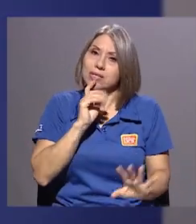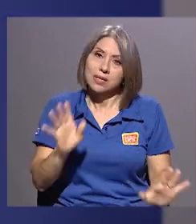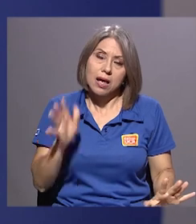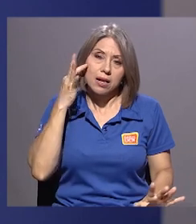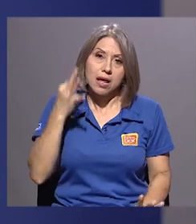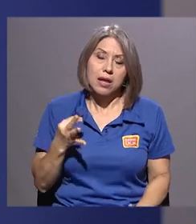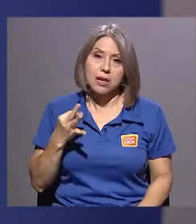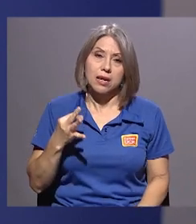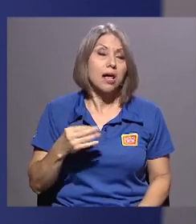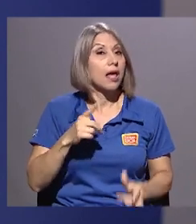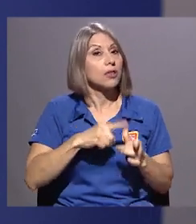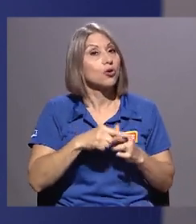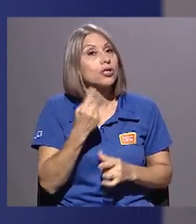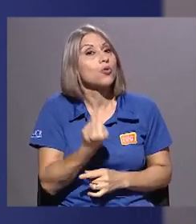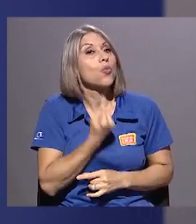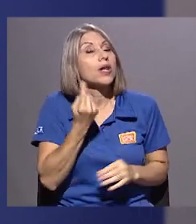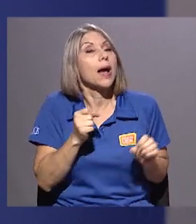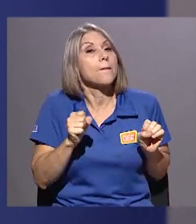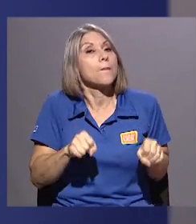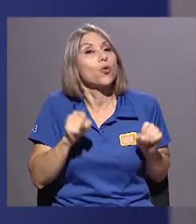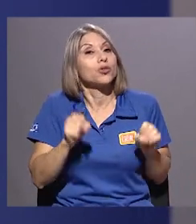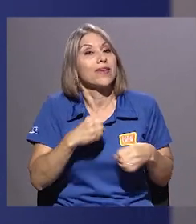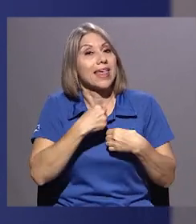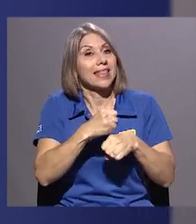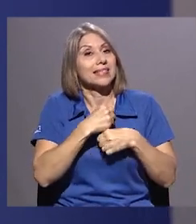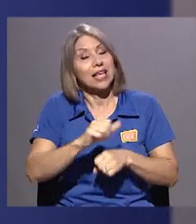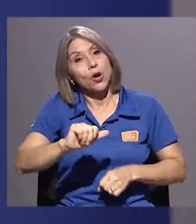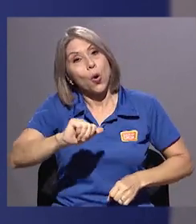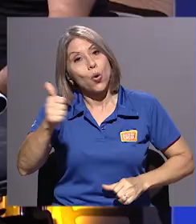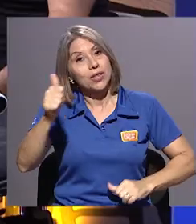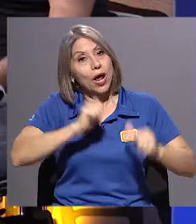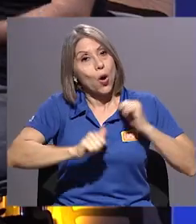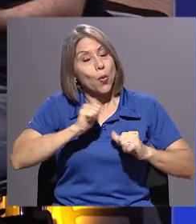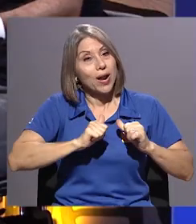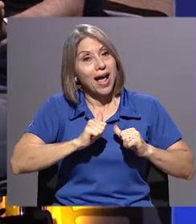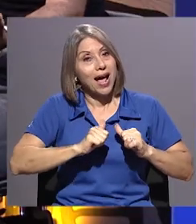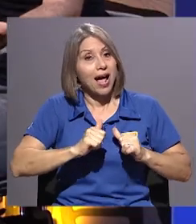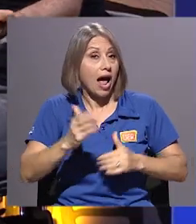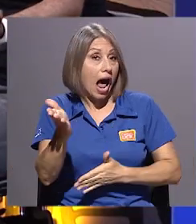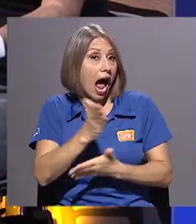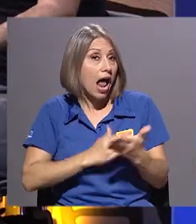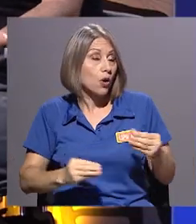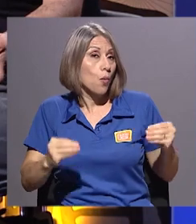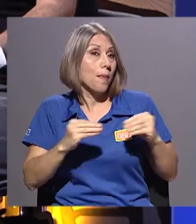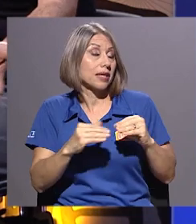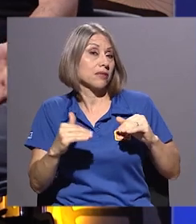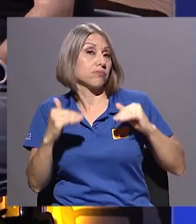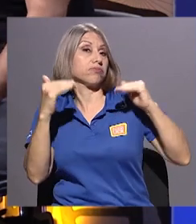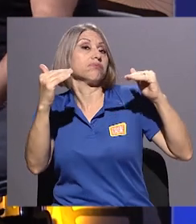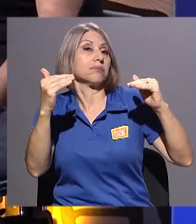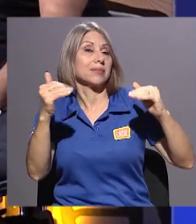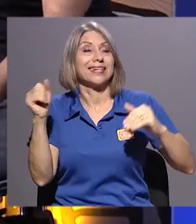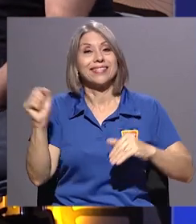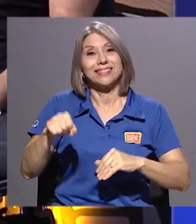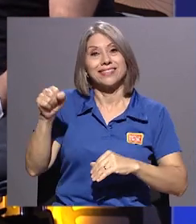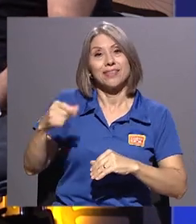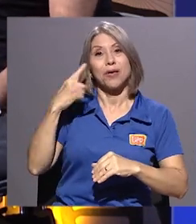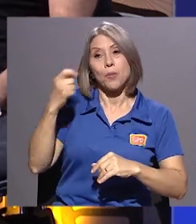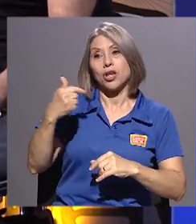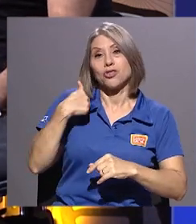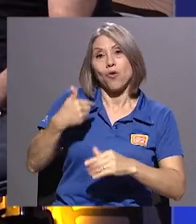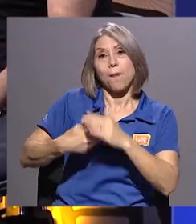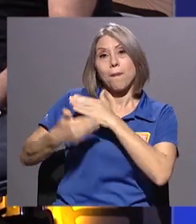única posibilidad de hacer otra obra de este tipo sería algo que la supere. Algo sí. Sí, porque si no, a mí para atrás no me gusta ir.